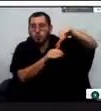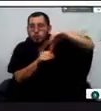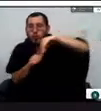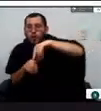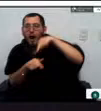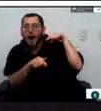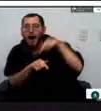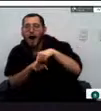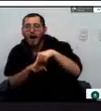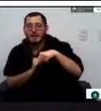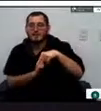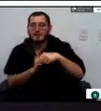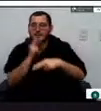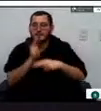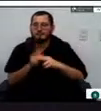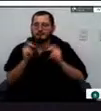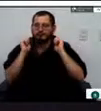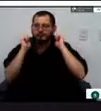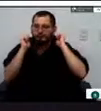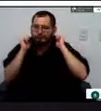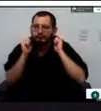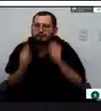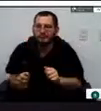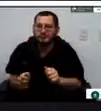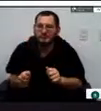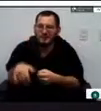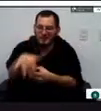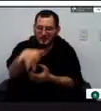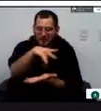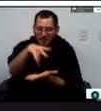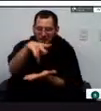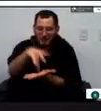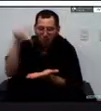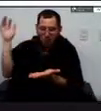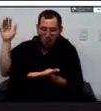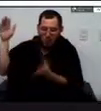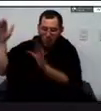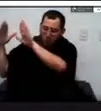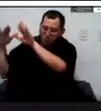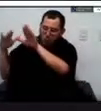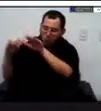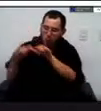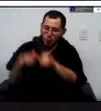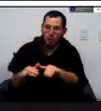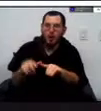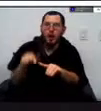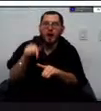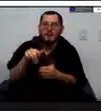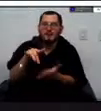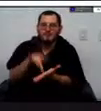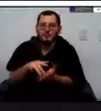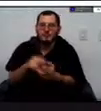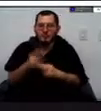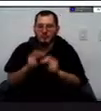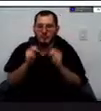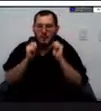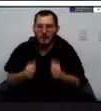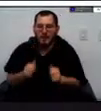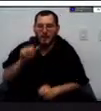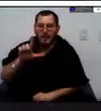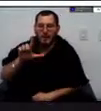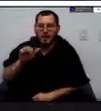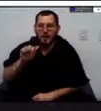digamos que como la estructura de la ERE nosotros tenemos básicamente al inicio es